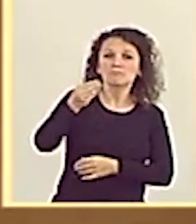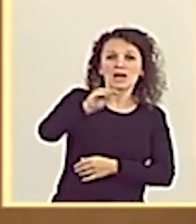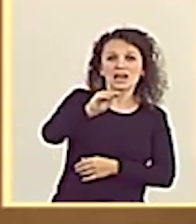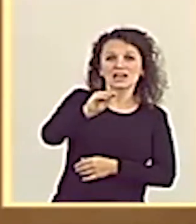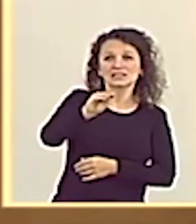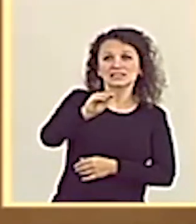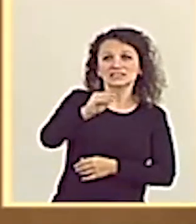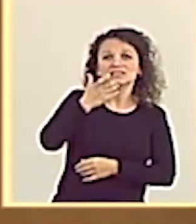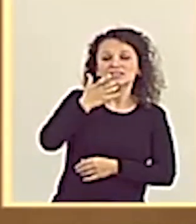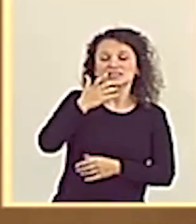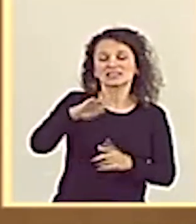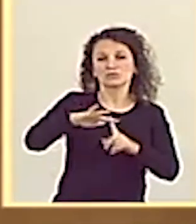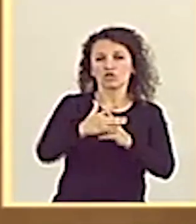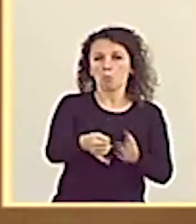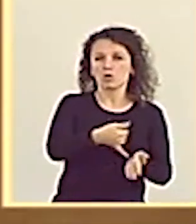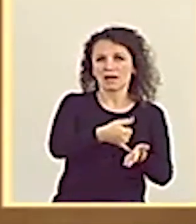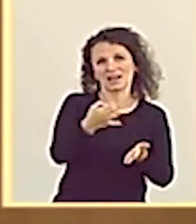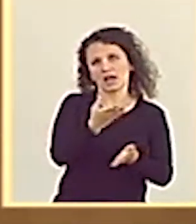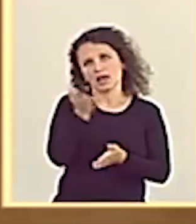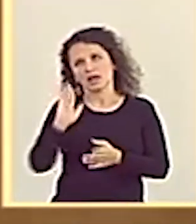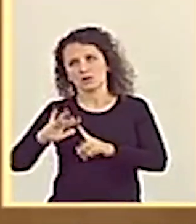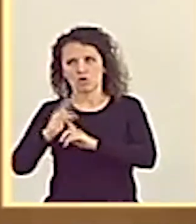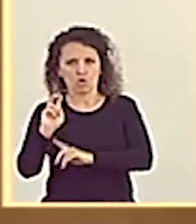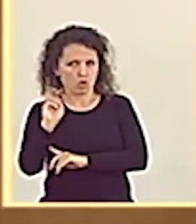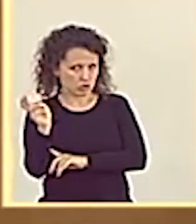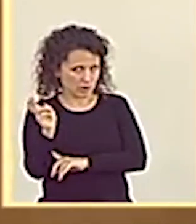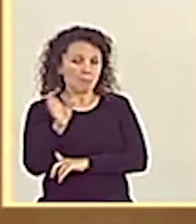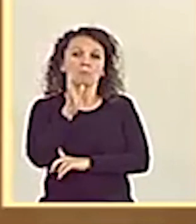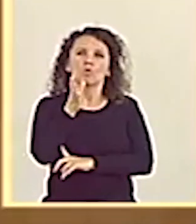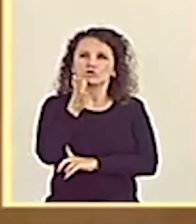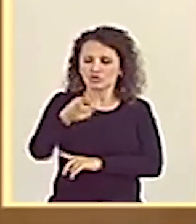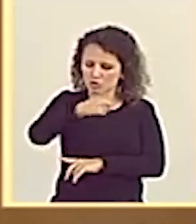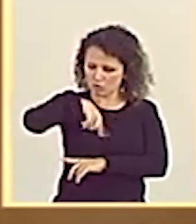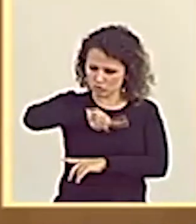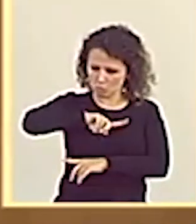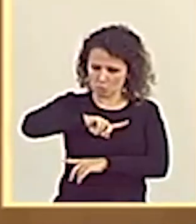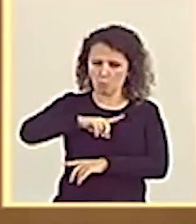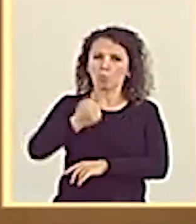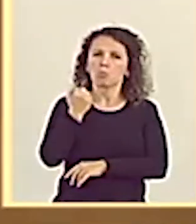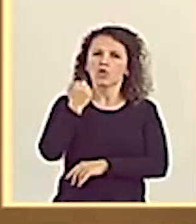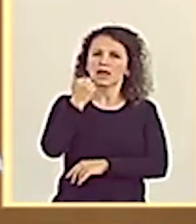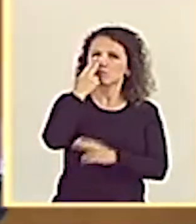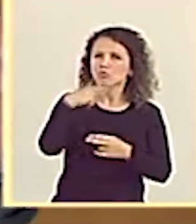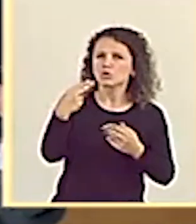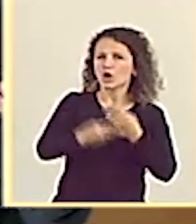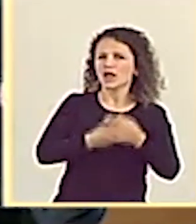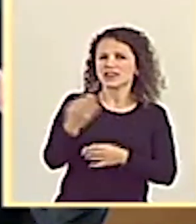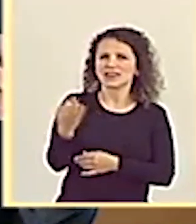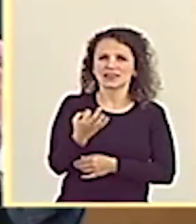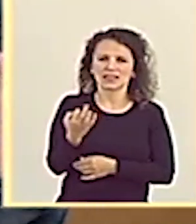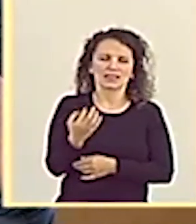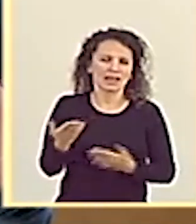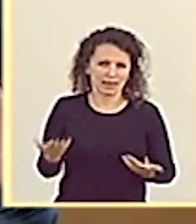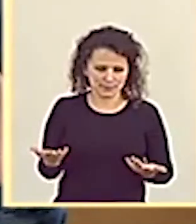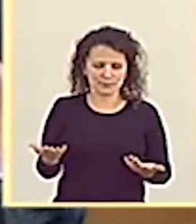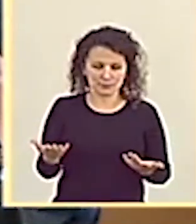de vulnerabilidad que en otros. Por tanto, ¿qué hemos de hacer los poderes públicos? Los poderes públicos lo que